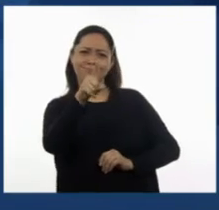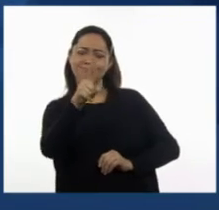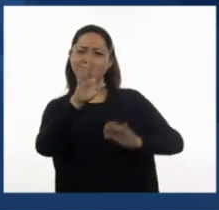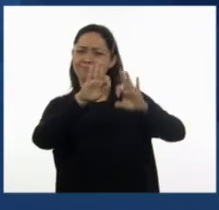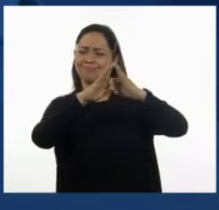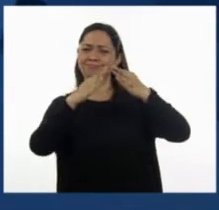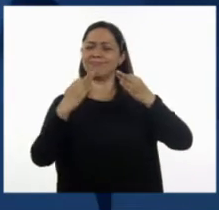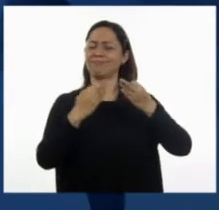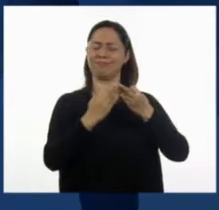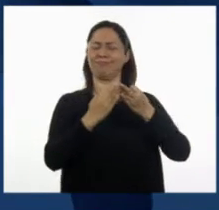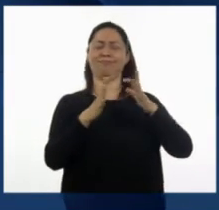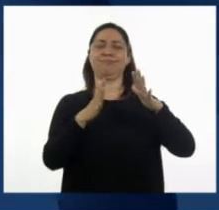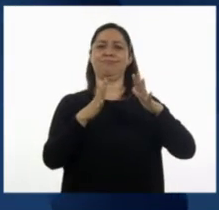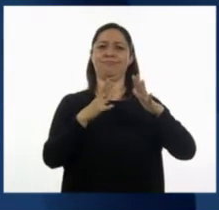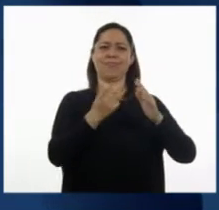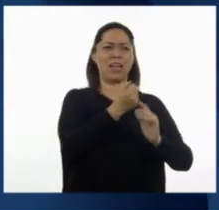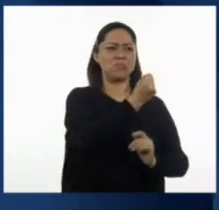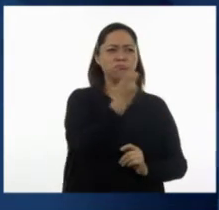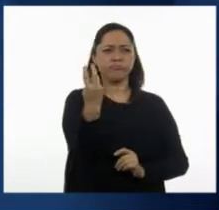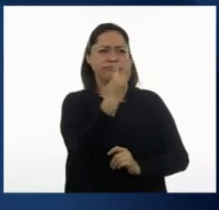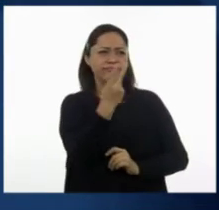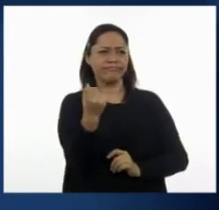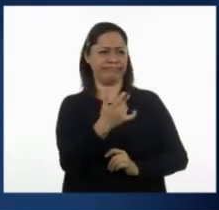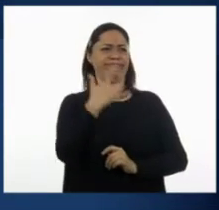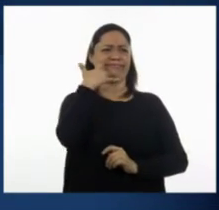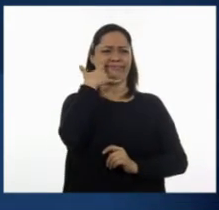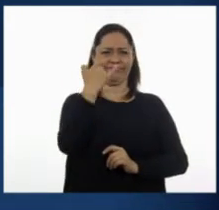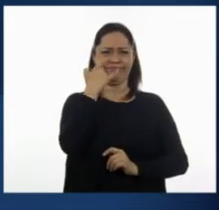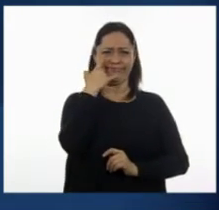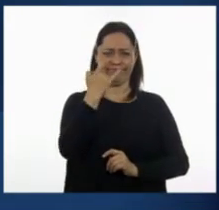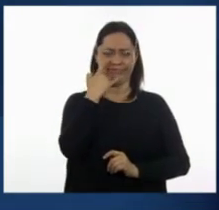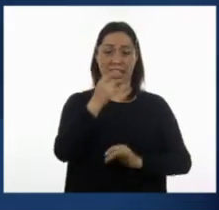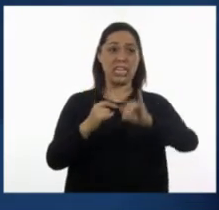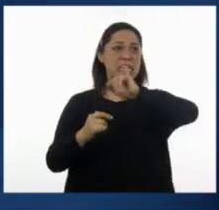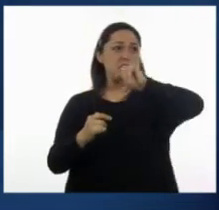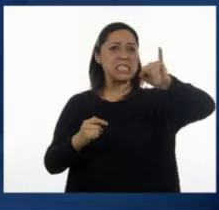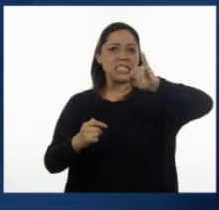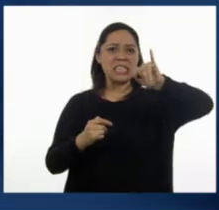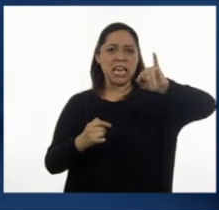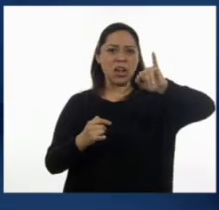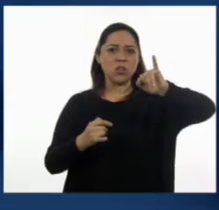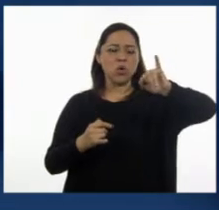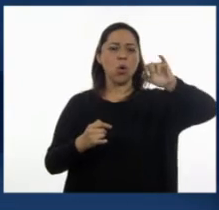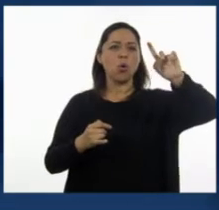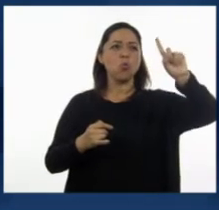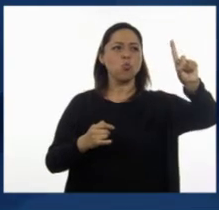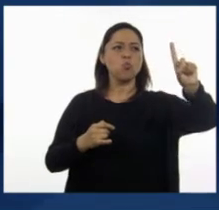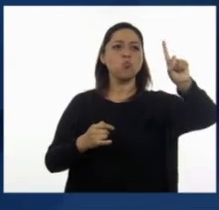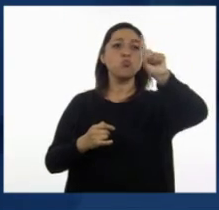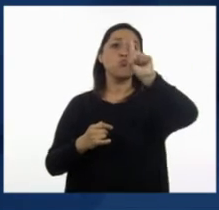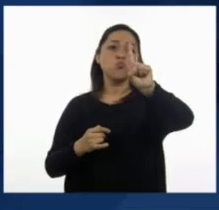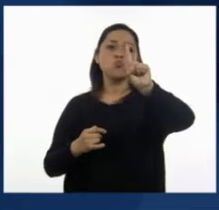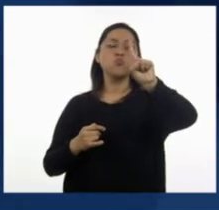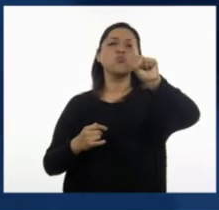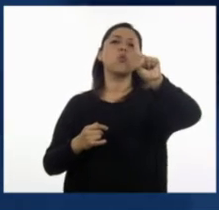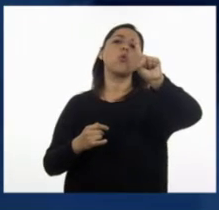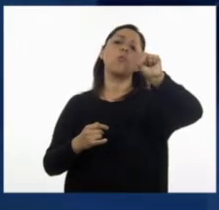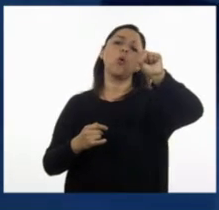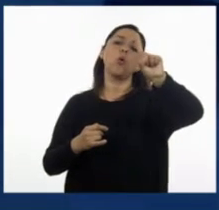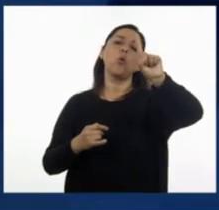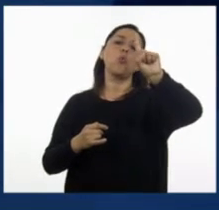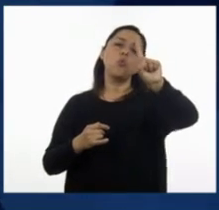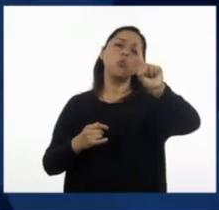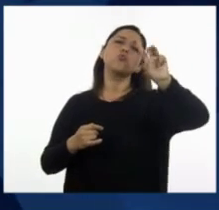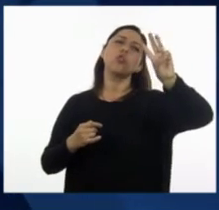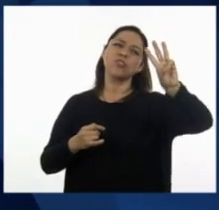forma de contar los asientos muy rara. Del lado izquierdo cuentan en un sentido solo números impares y